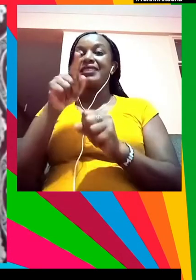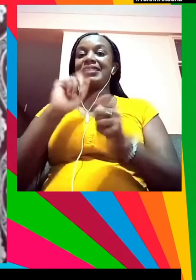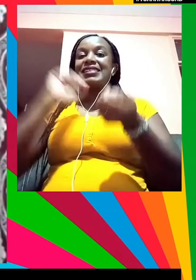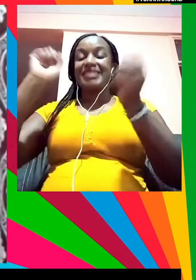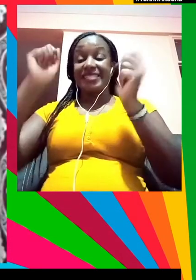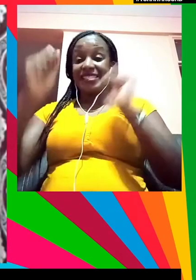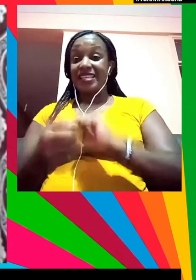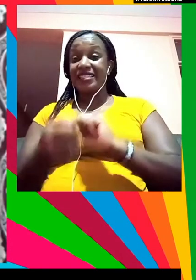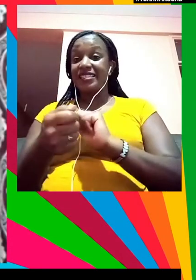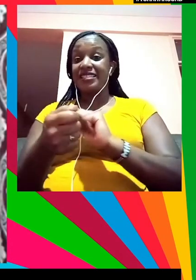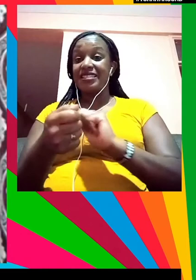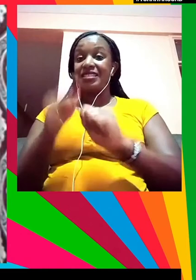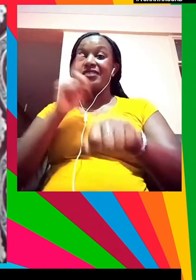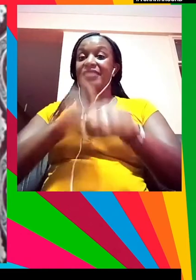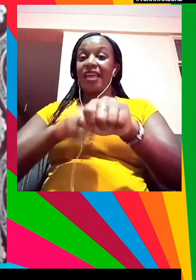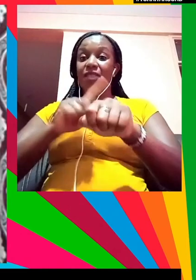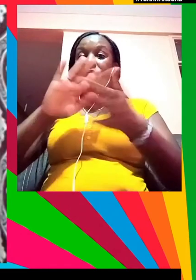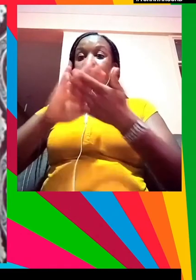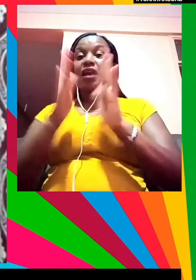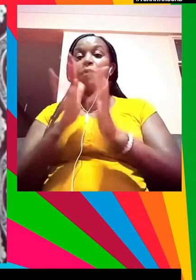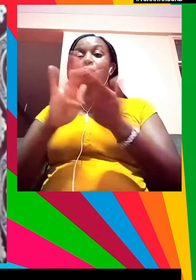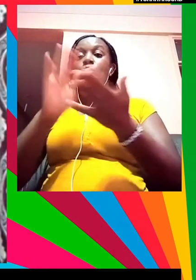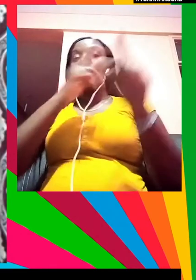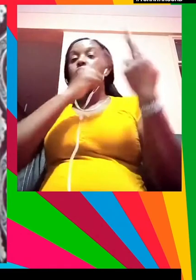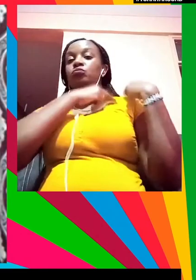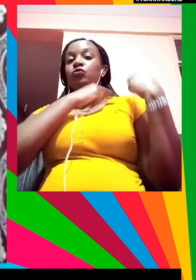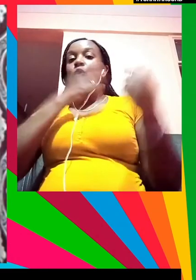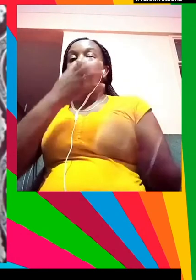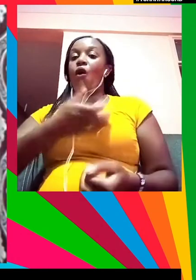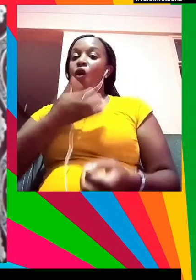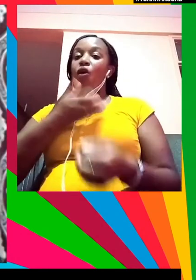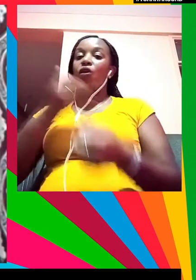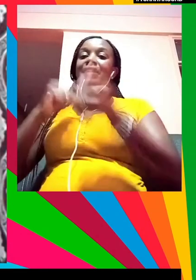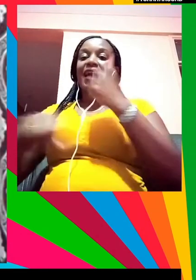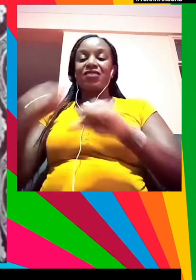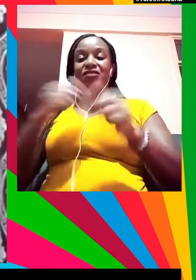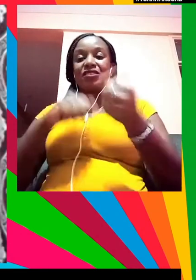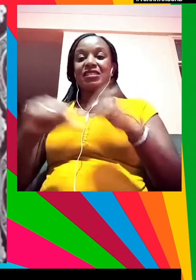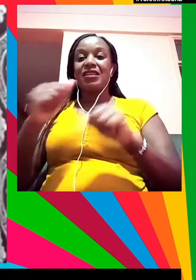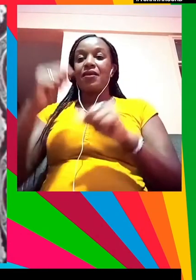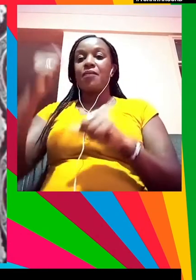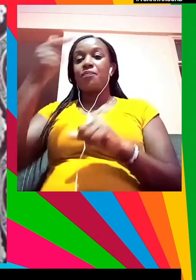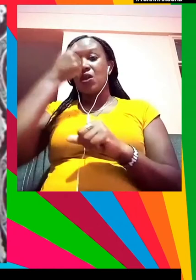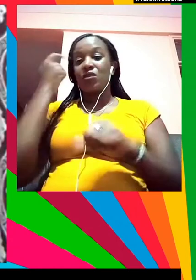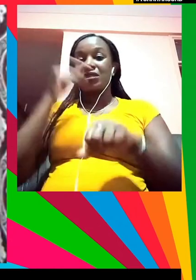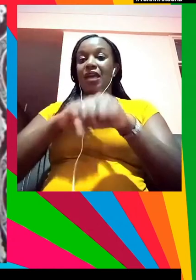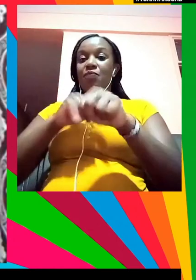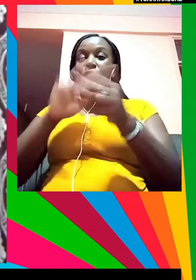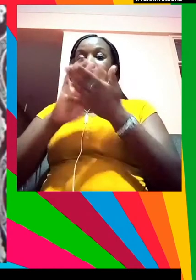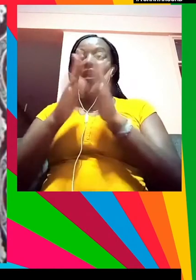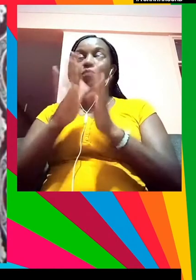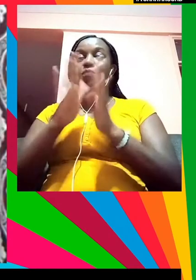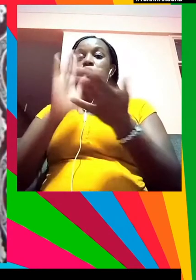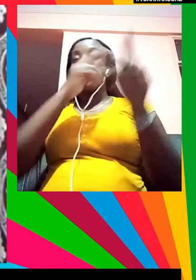las cosas cuando seamos más responsables de nuestras acciones. Porque cuando somos más responsables nos damos